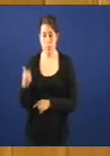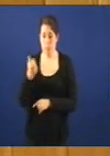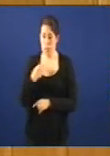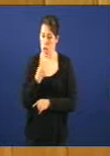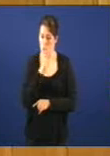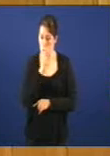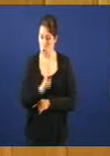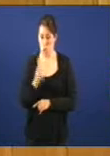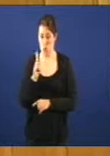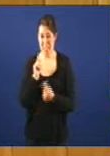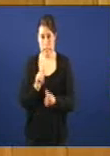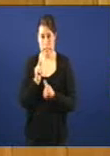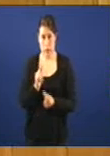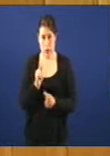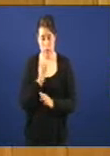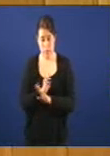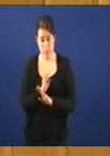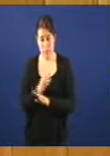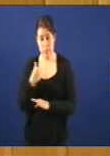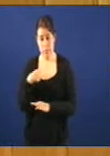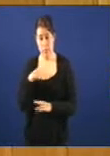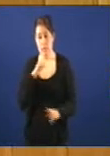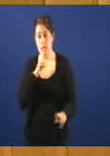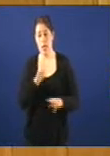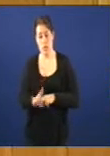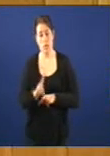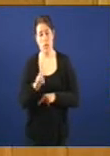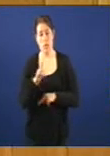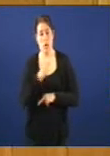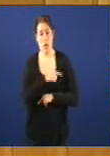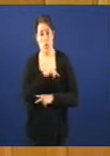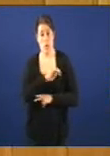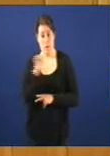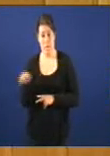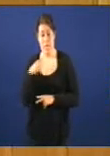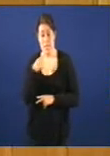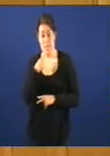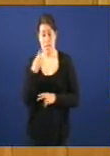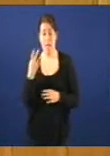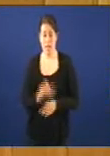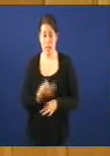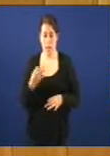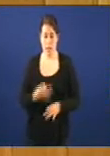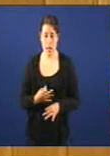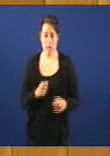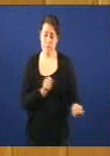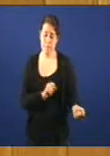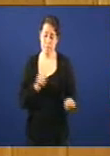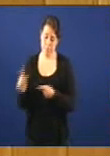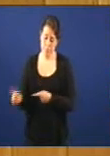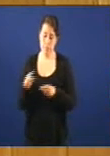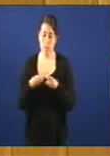plenarias viñemos de ter conhecemento da resposta da Comisión Europea na que se sinalaba que el traslado de actividade